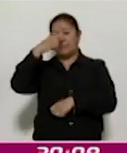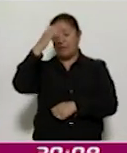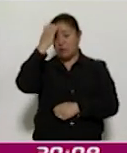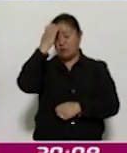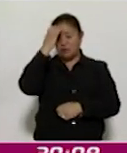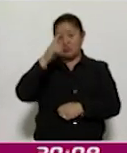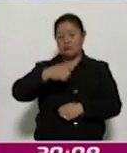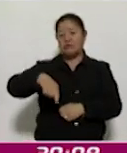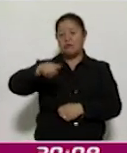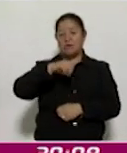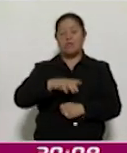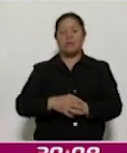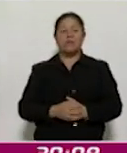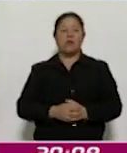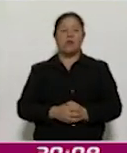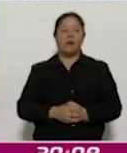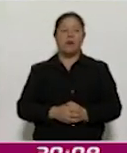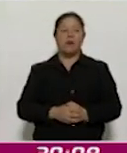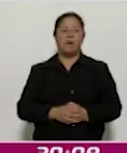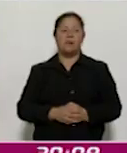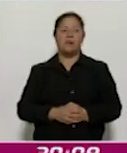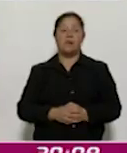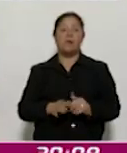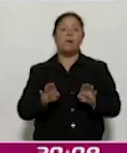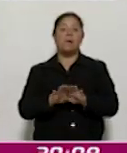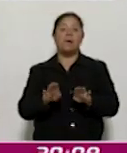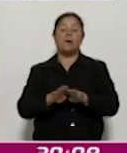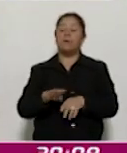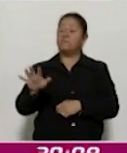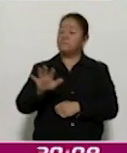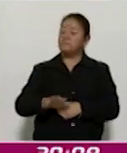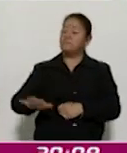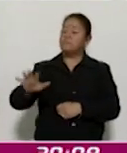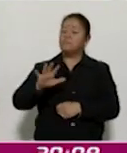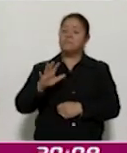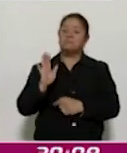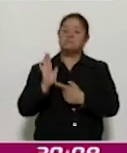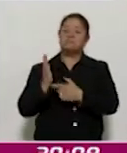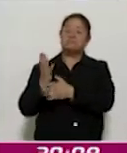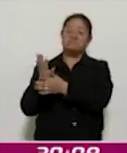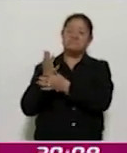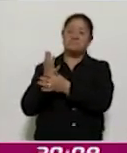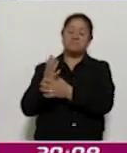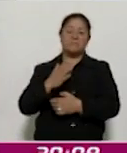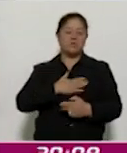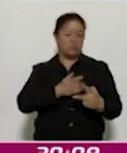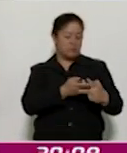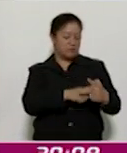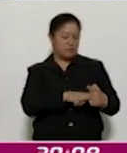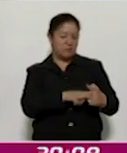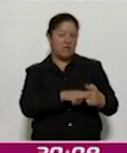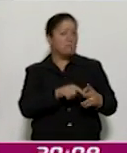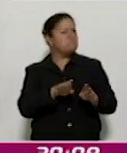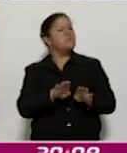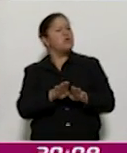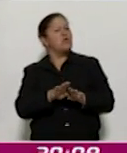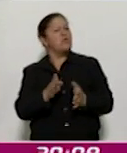está manifestándose y cómo puedo emprender mejor. Cuáles